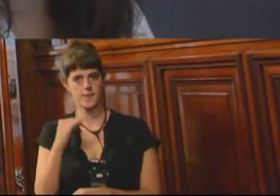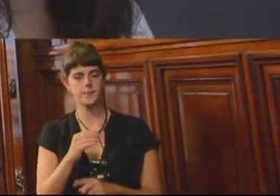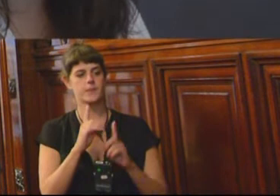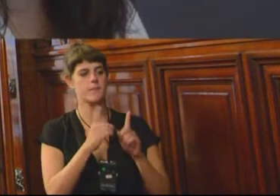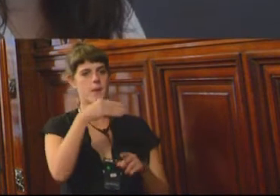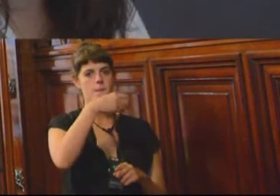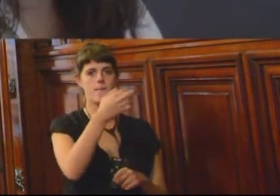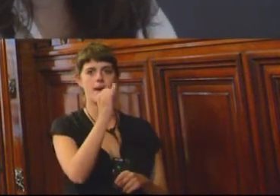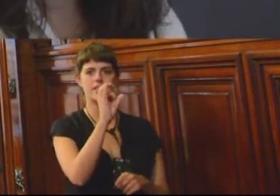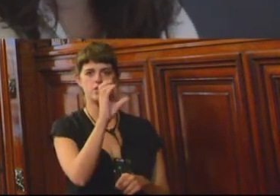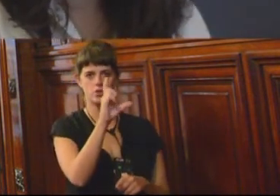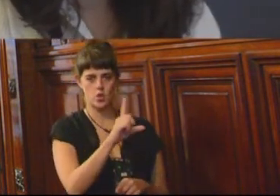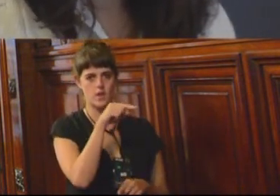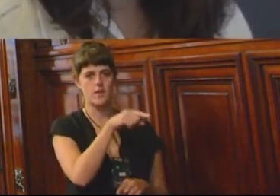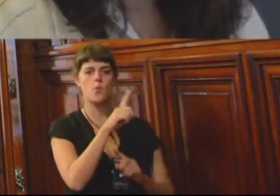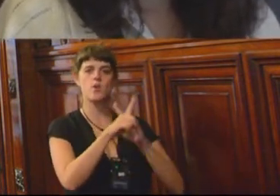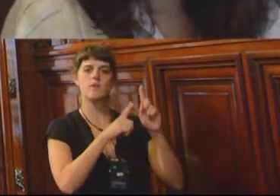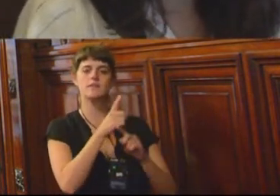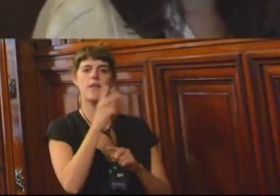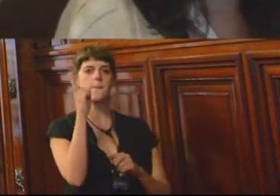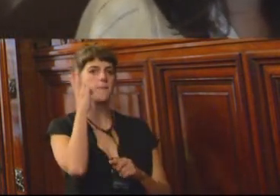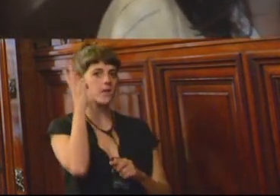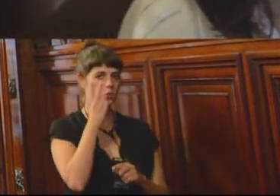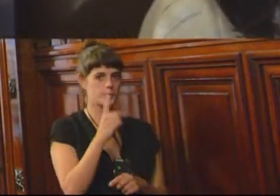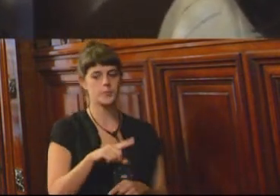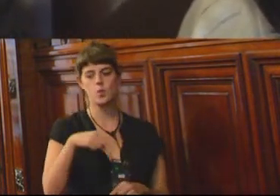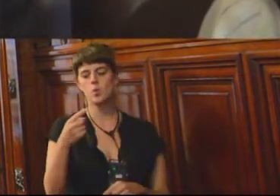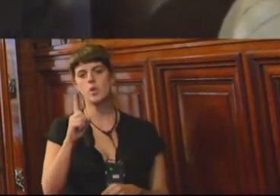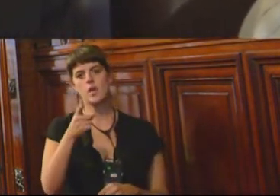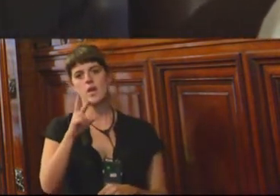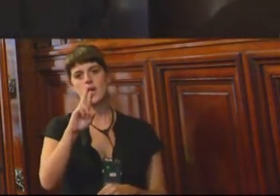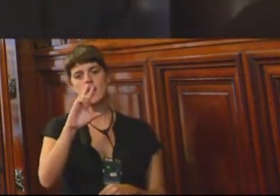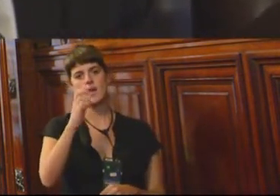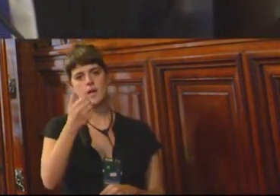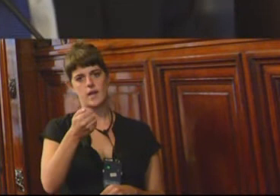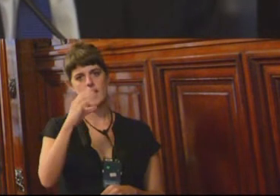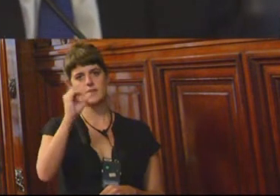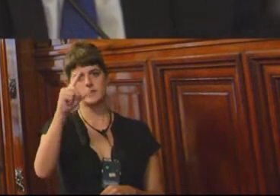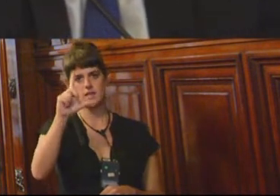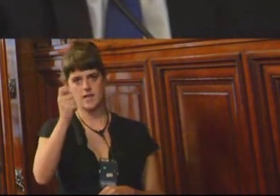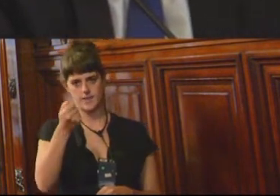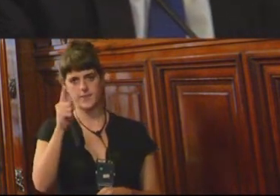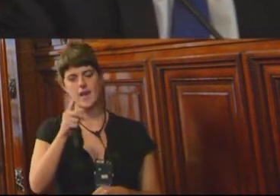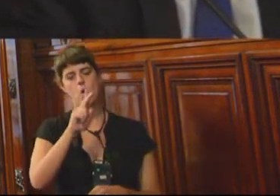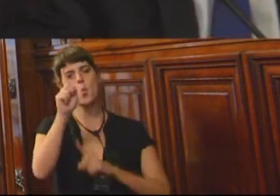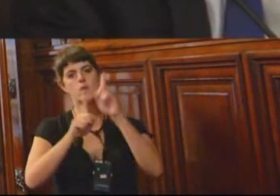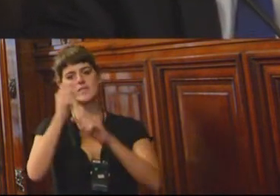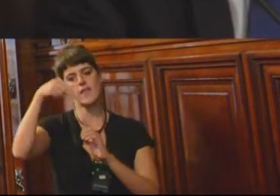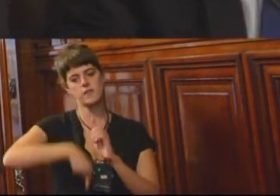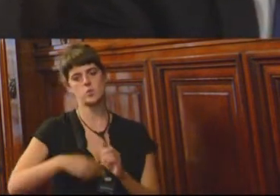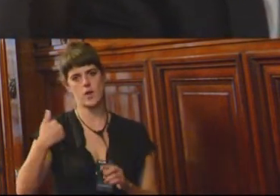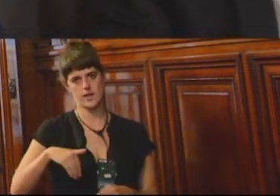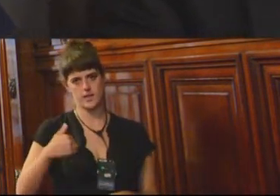Universidad de San Martín de Porres, Perú, y Graciela Cortázar, de la Universidad Nacional del Sur de Argentina. Quienes, bueno,